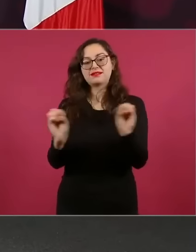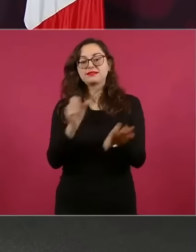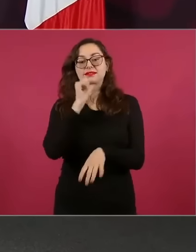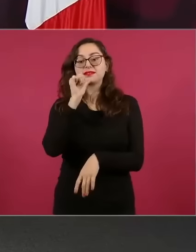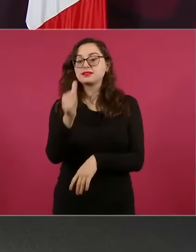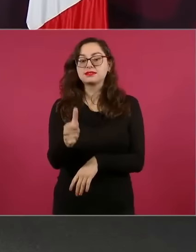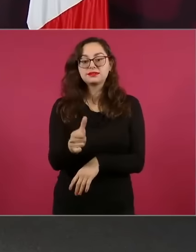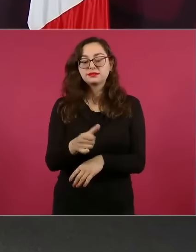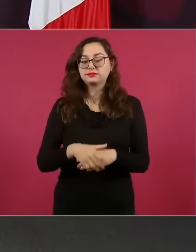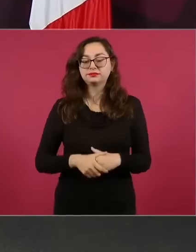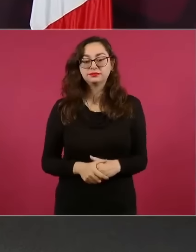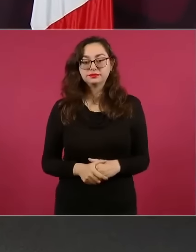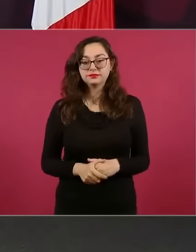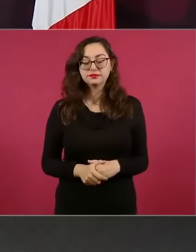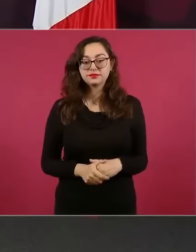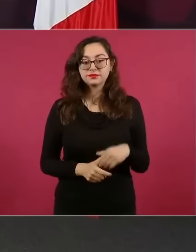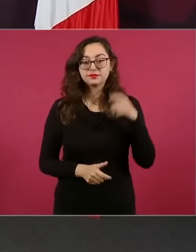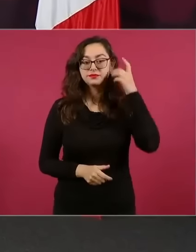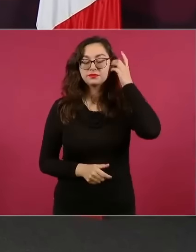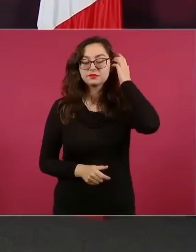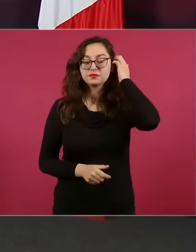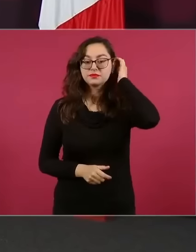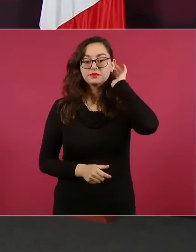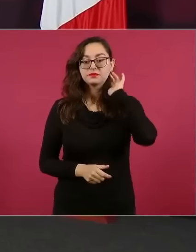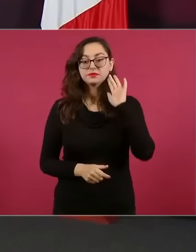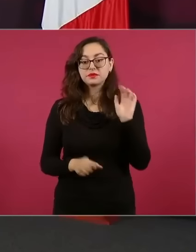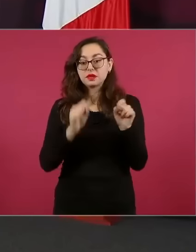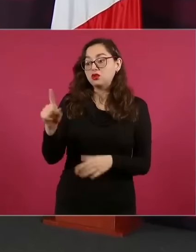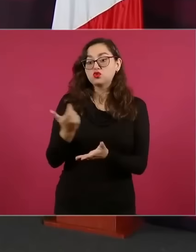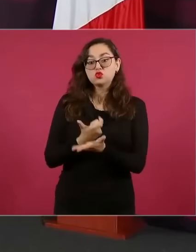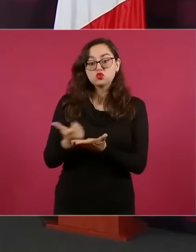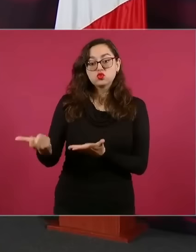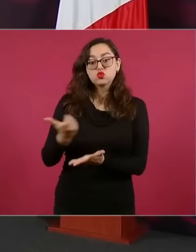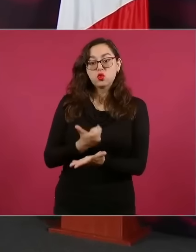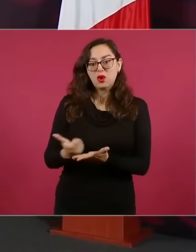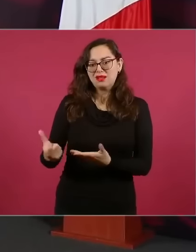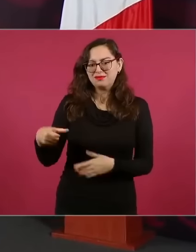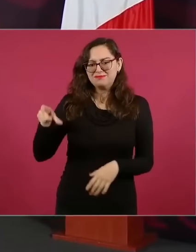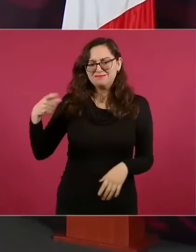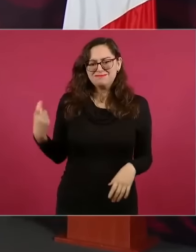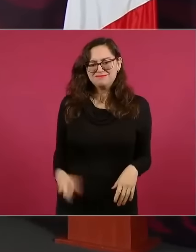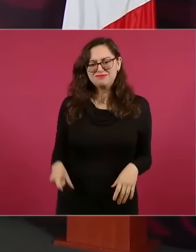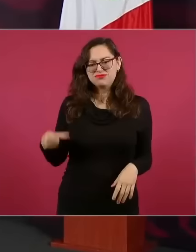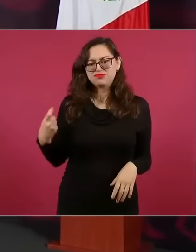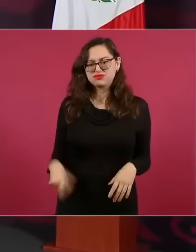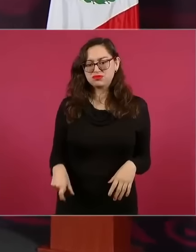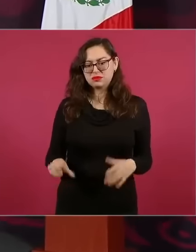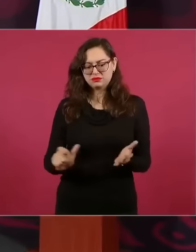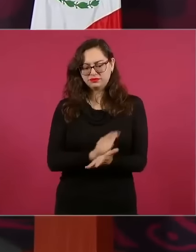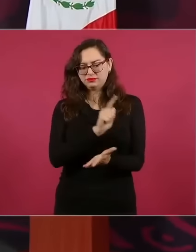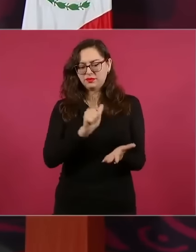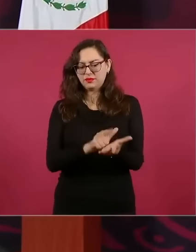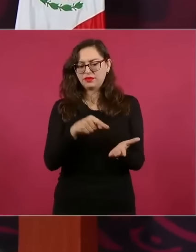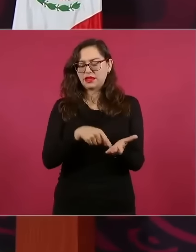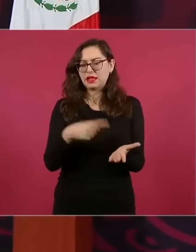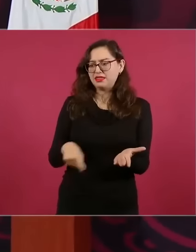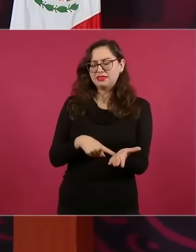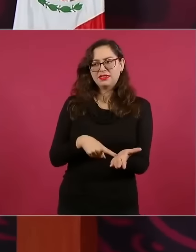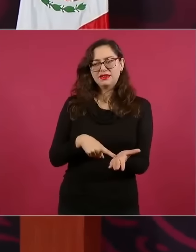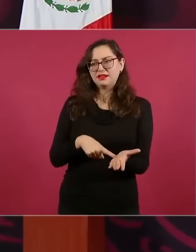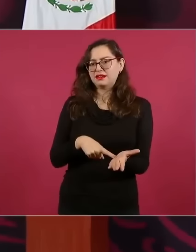acerca de sus sueldos es muy clara la legislación de que si alguien